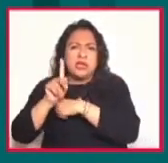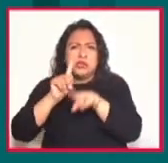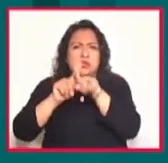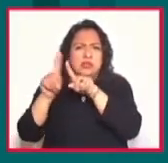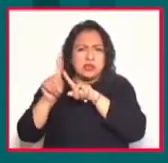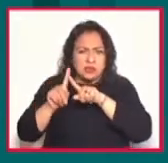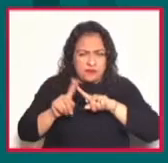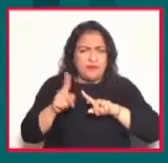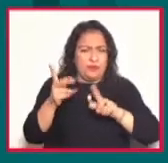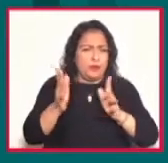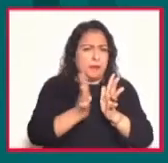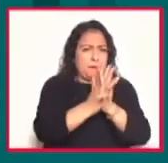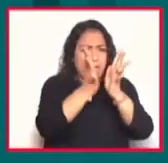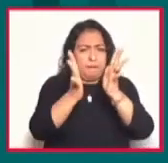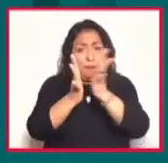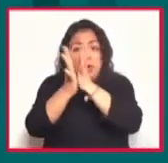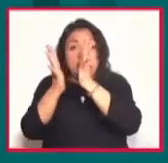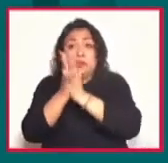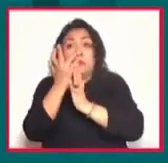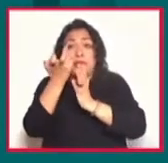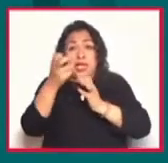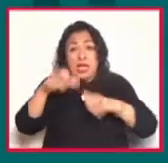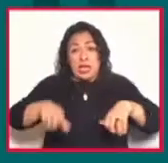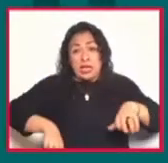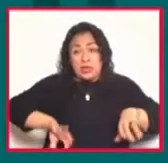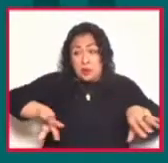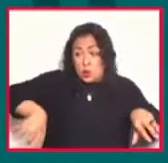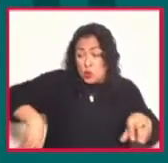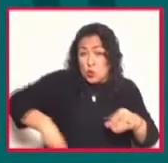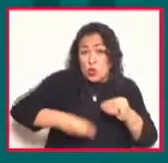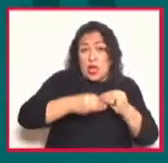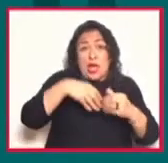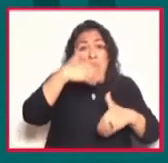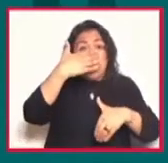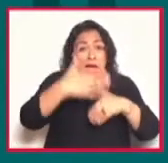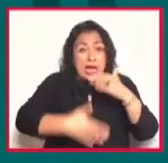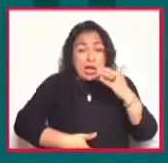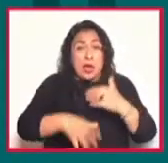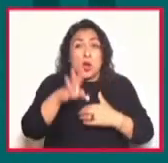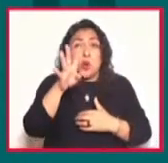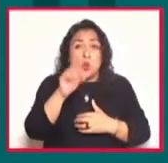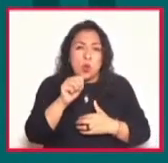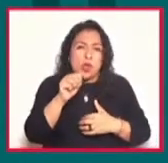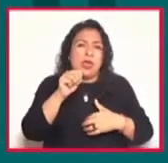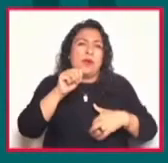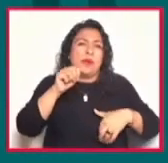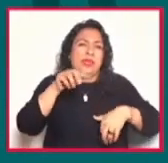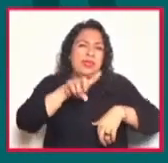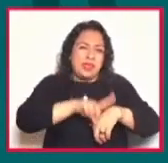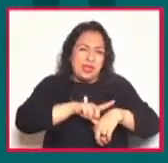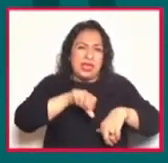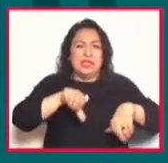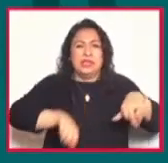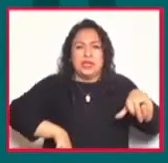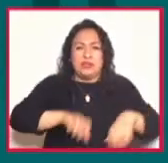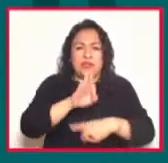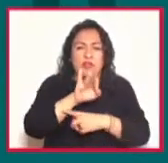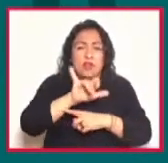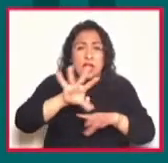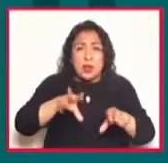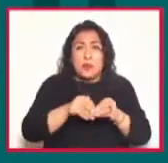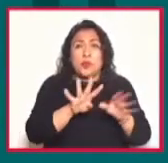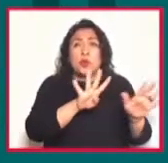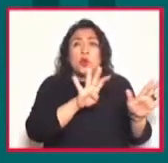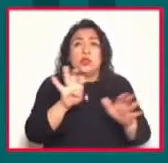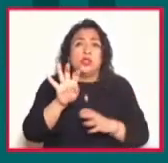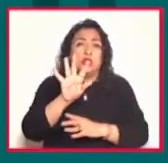Estas actividades sumarán al término de las nuevas jornadas de la feria, cuatrocientos cuarenta y